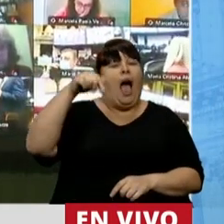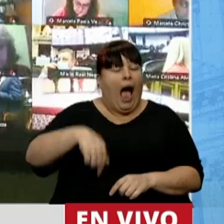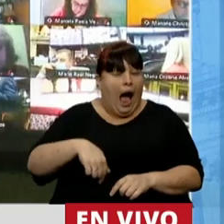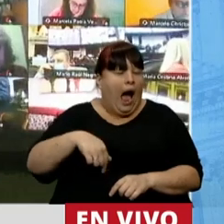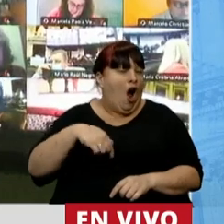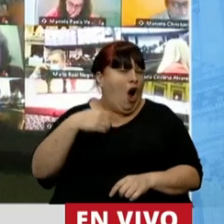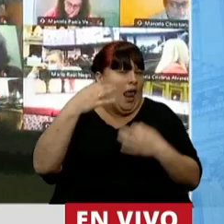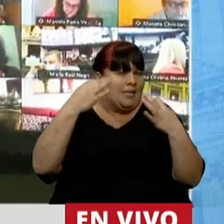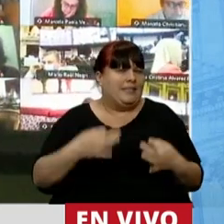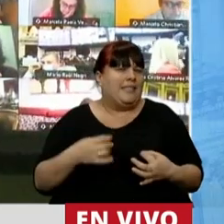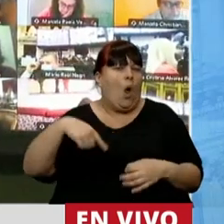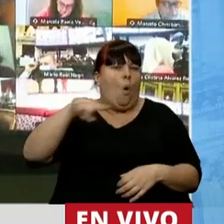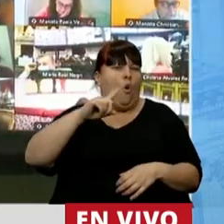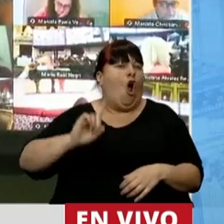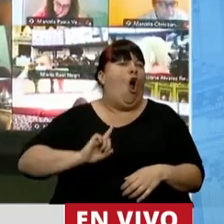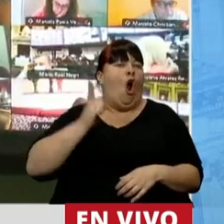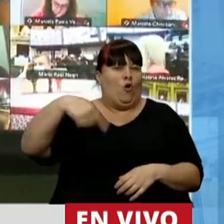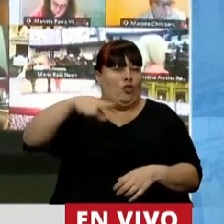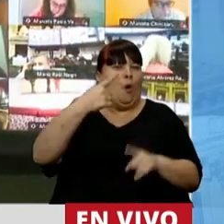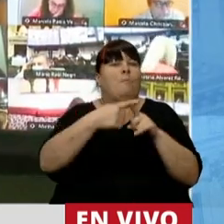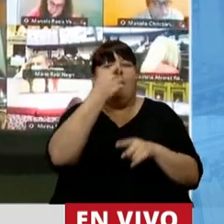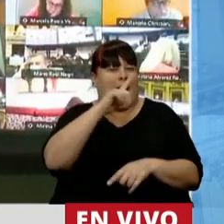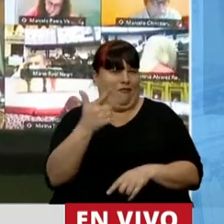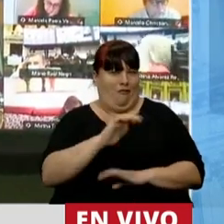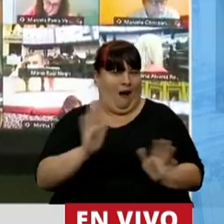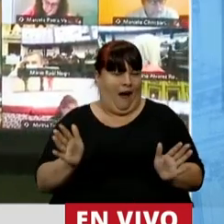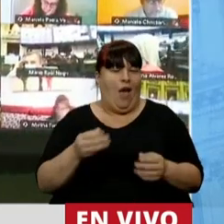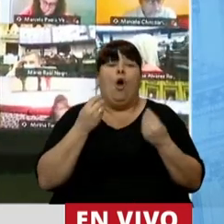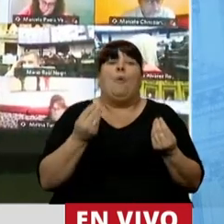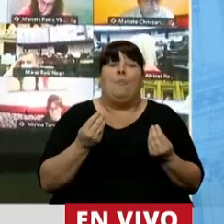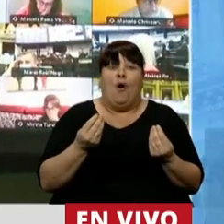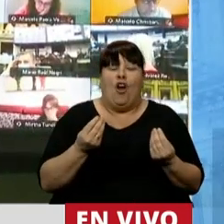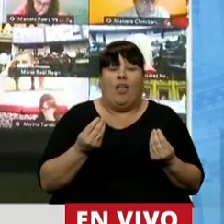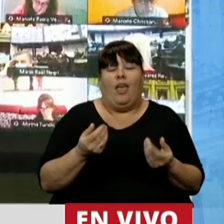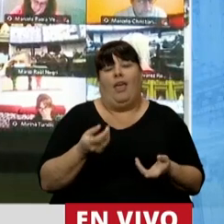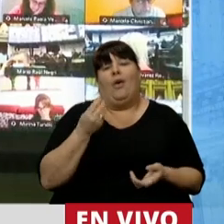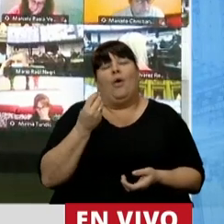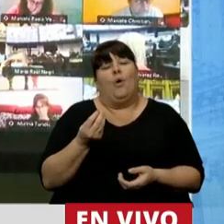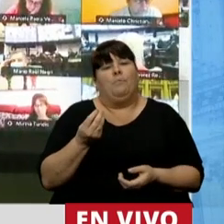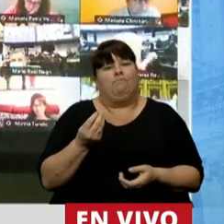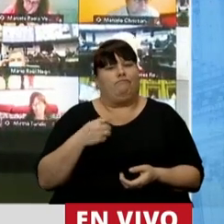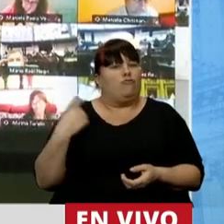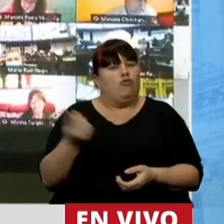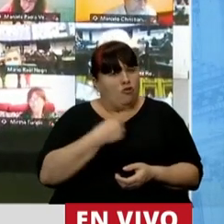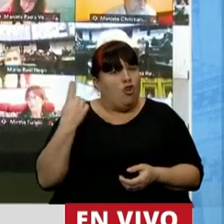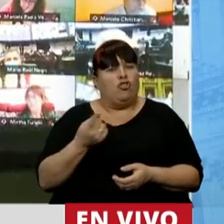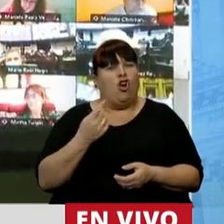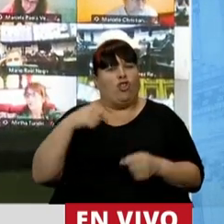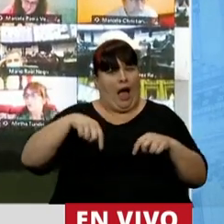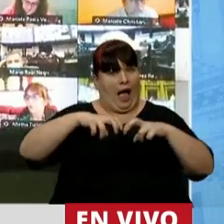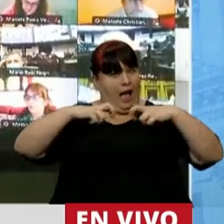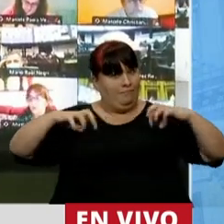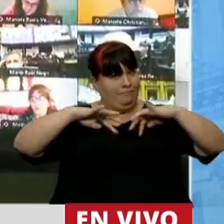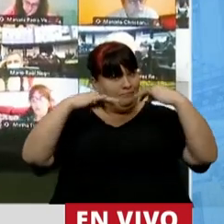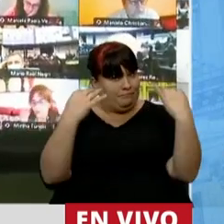seguramente ese orgullo no sienten por Mauricio Macri. ¿Por qué? Porque nosotros estamos sentados